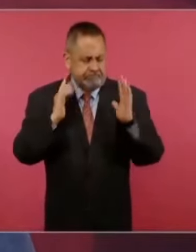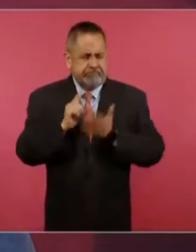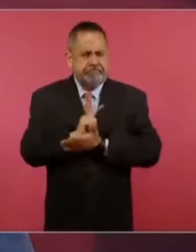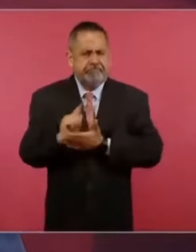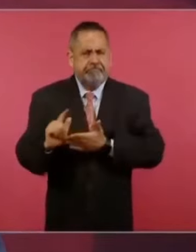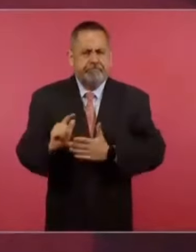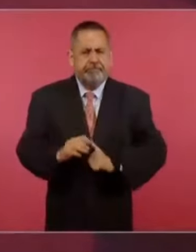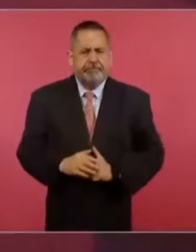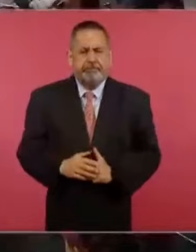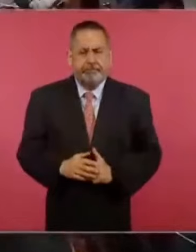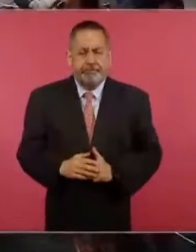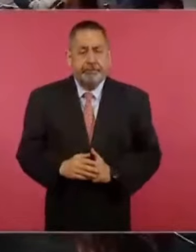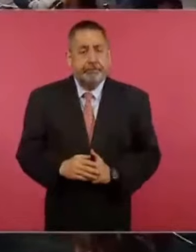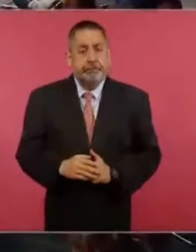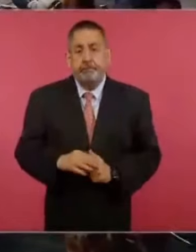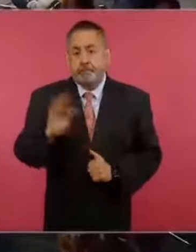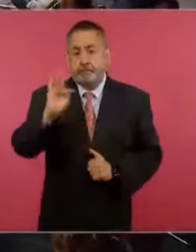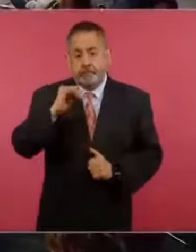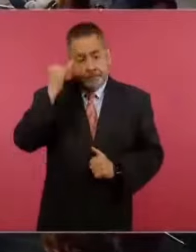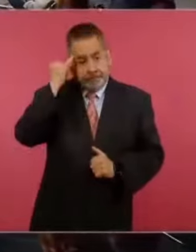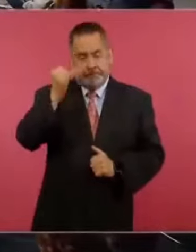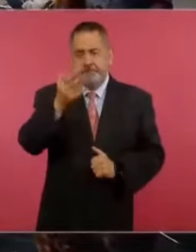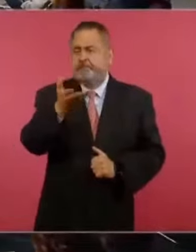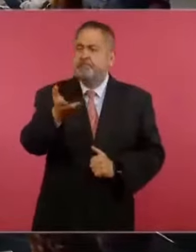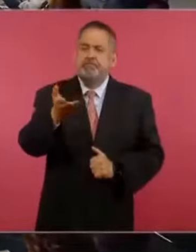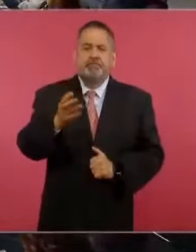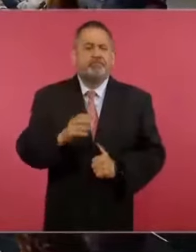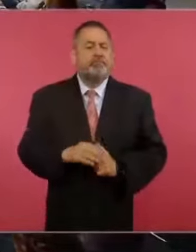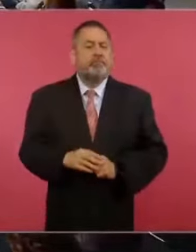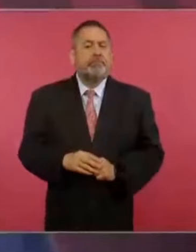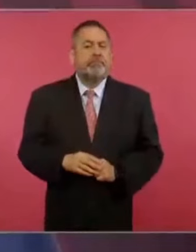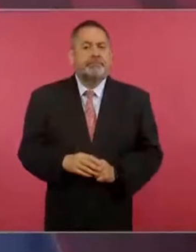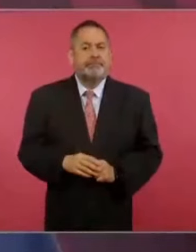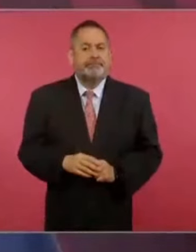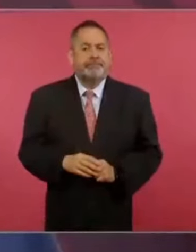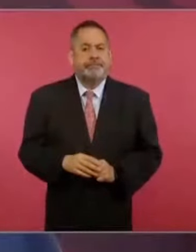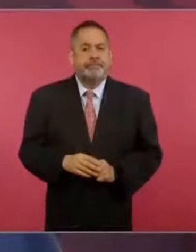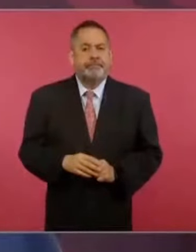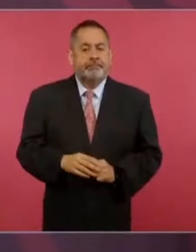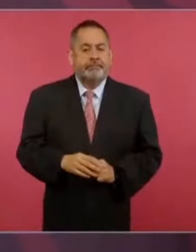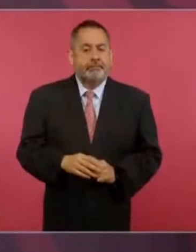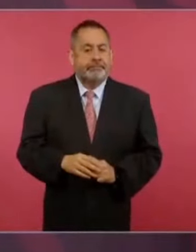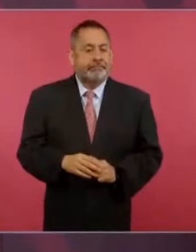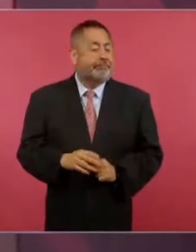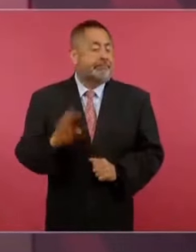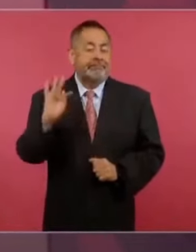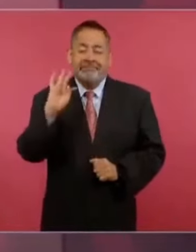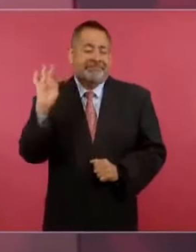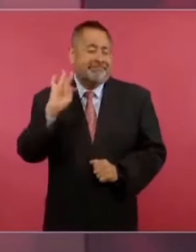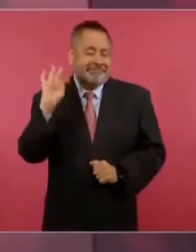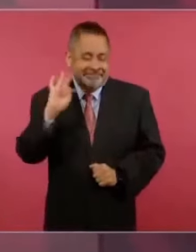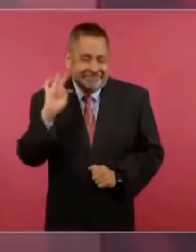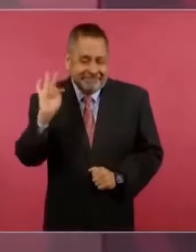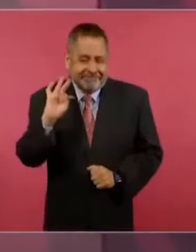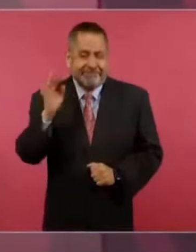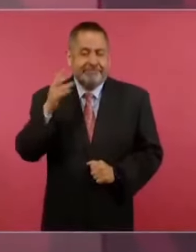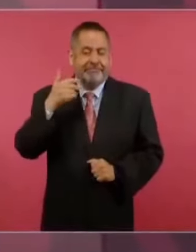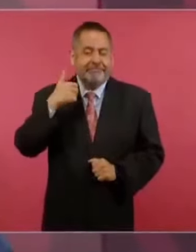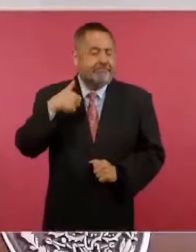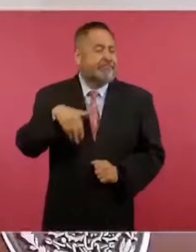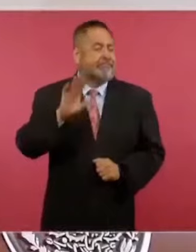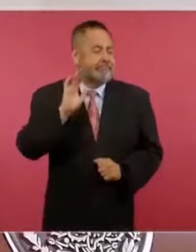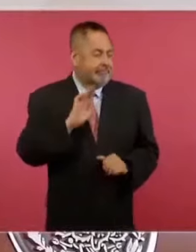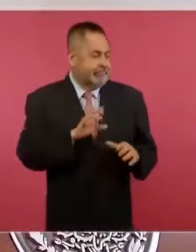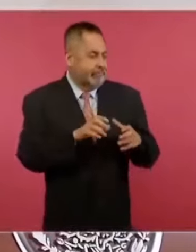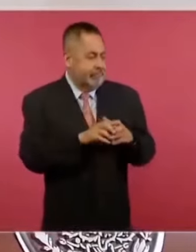Porque imagínense, si yo recibo